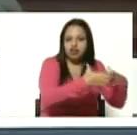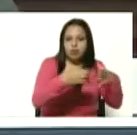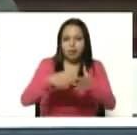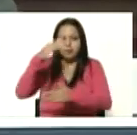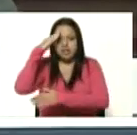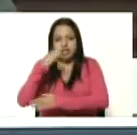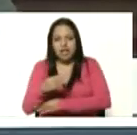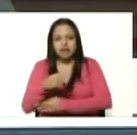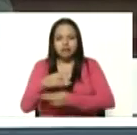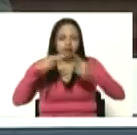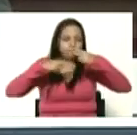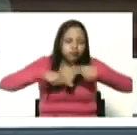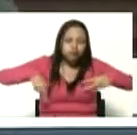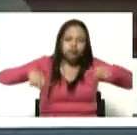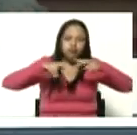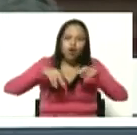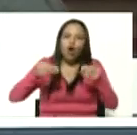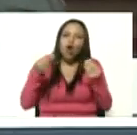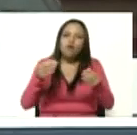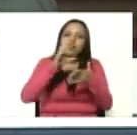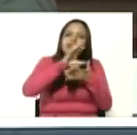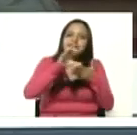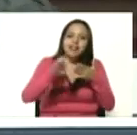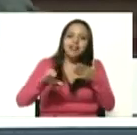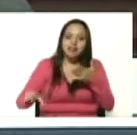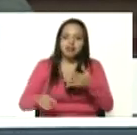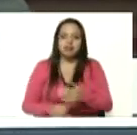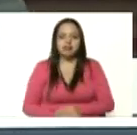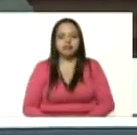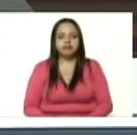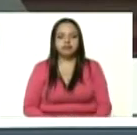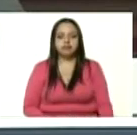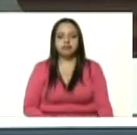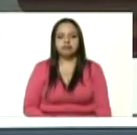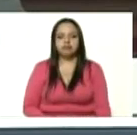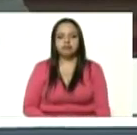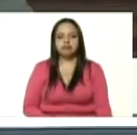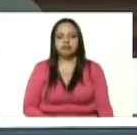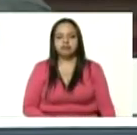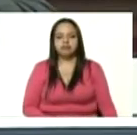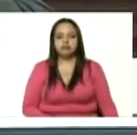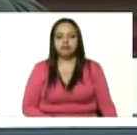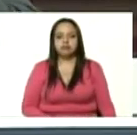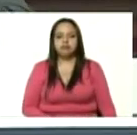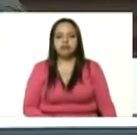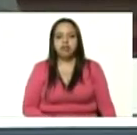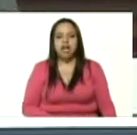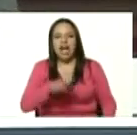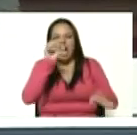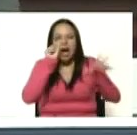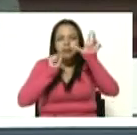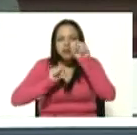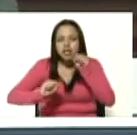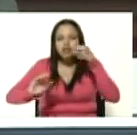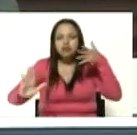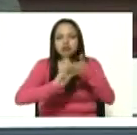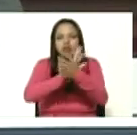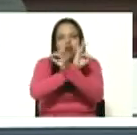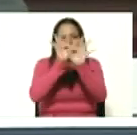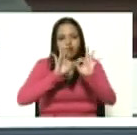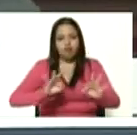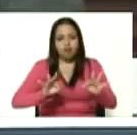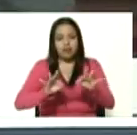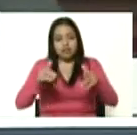estudiando la estrategia y la táctica ir aprendiendo el método táctico de